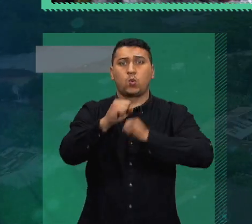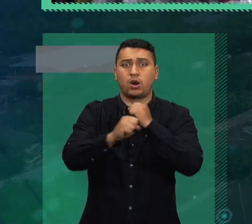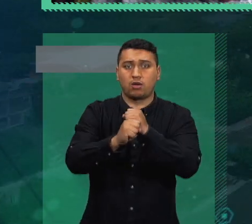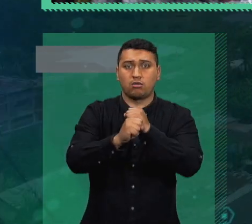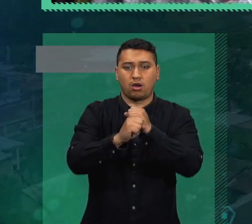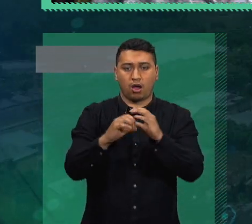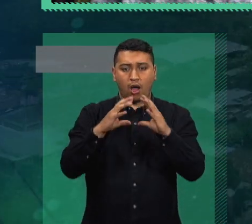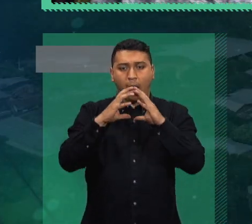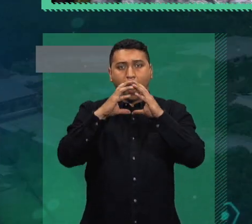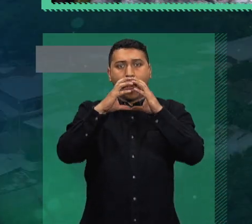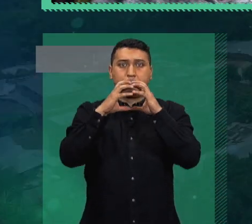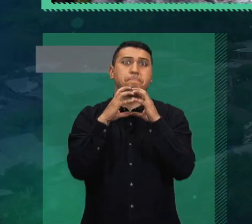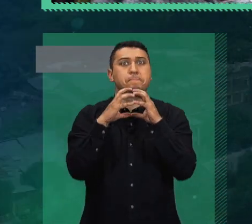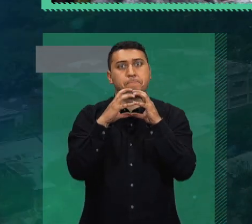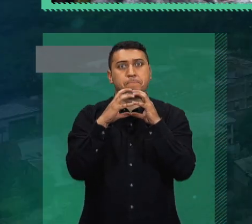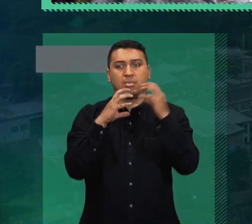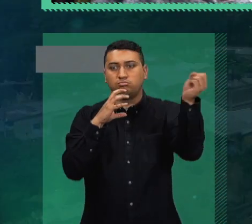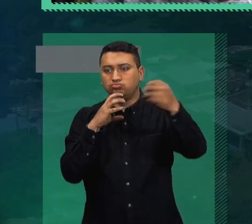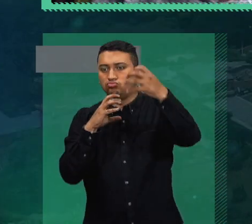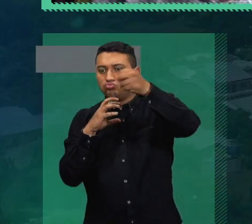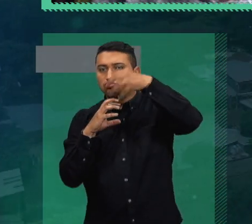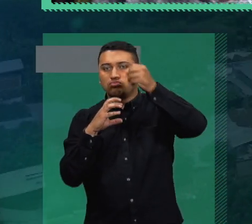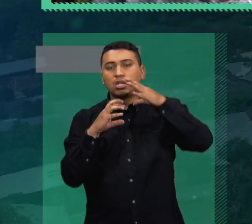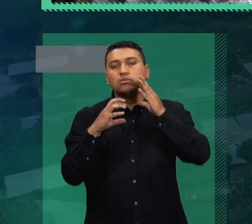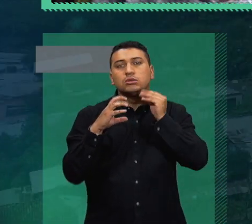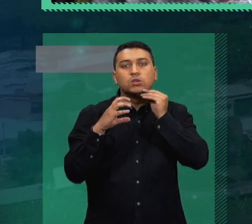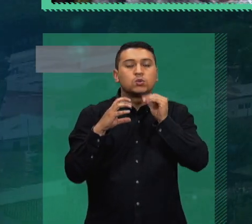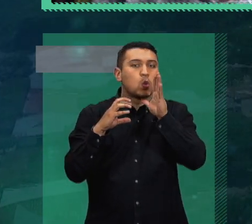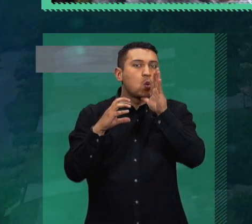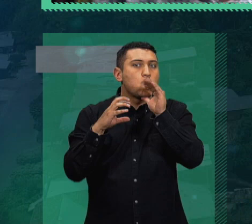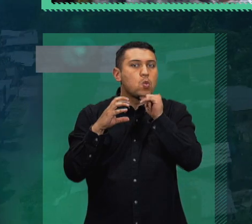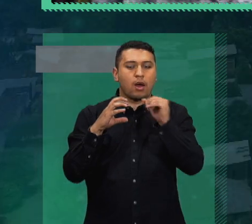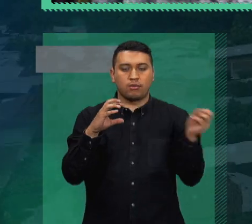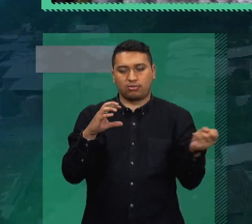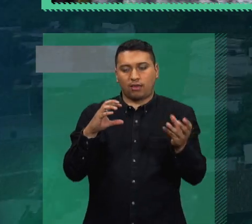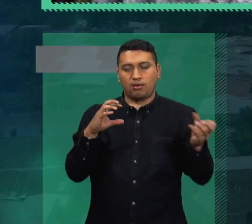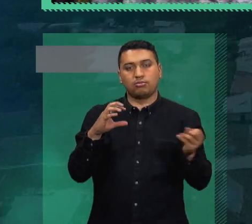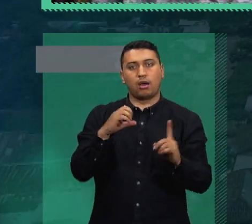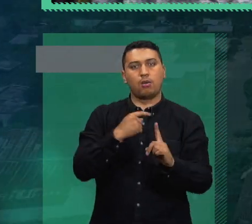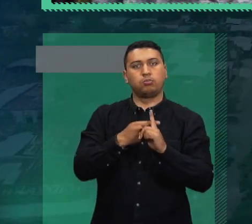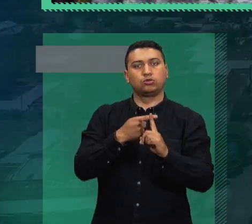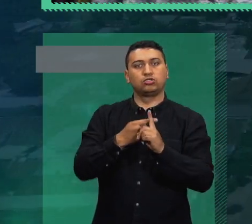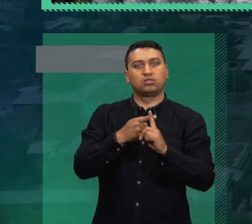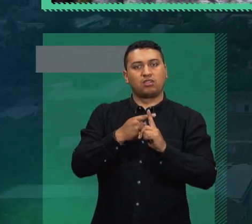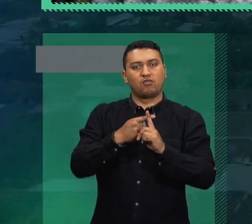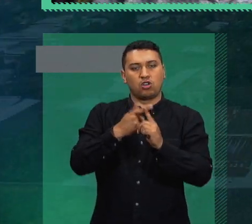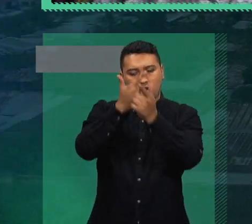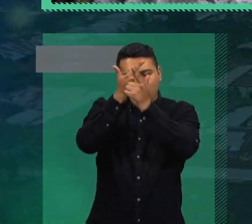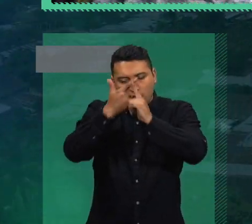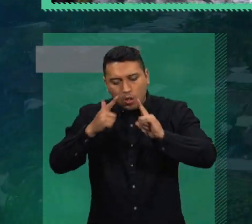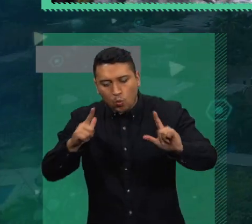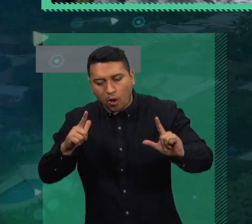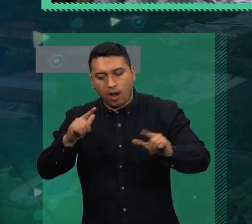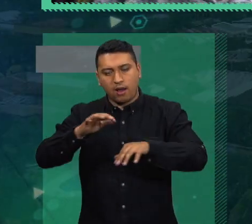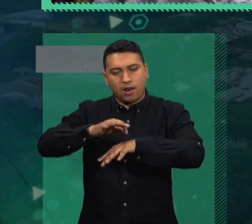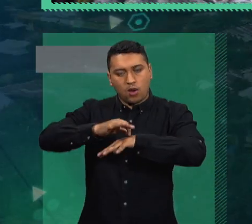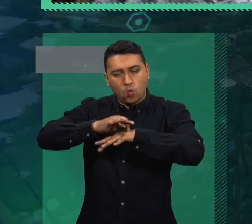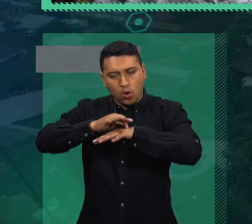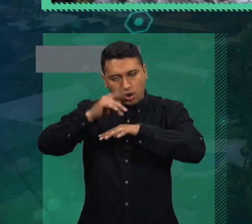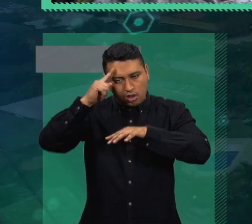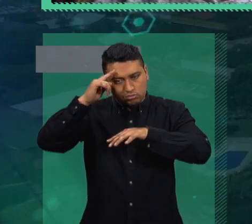de esas experiencias con las cuales construyen su cerebro. Cuando yo digo un año para una persona como usted,